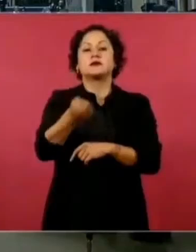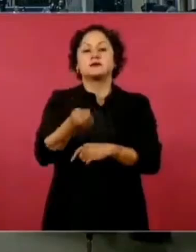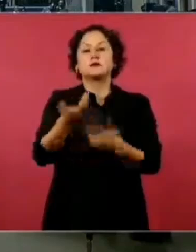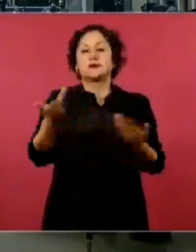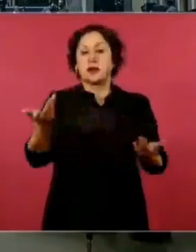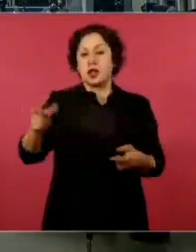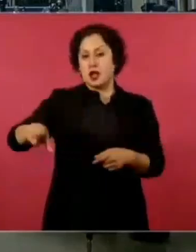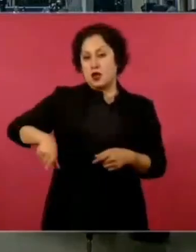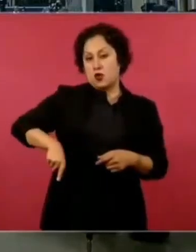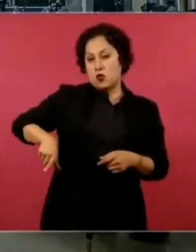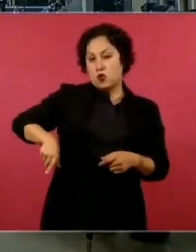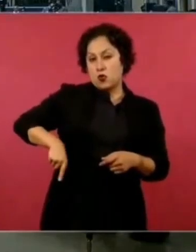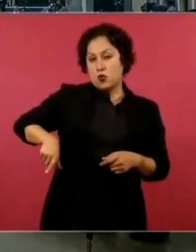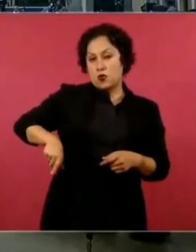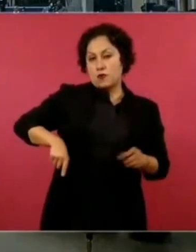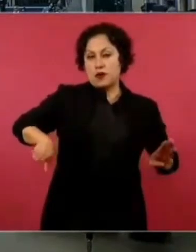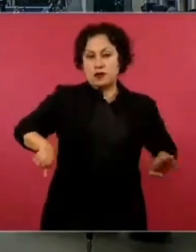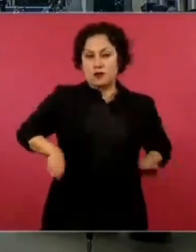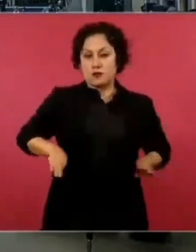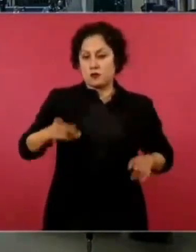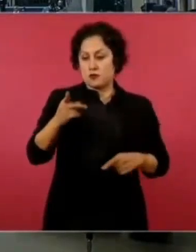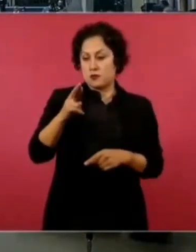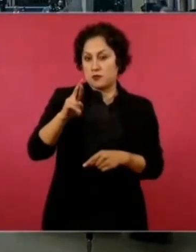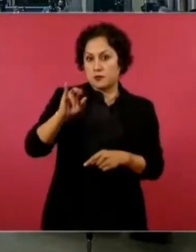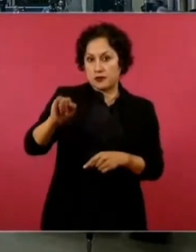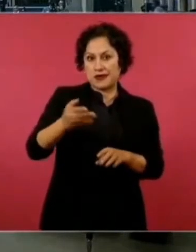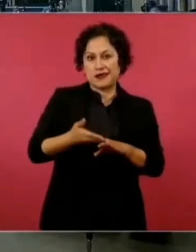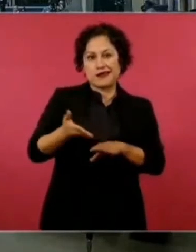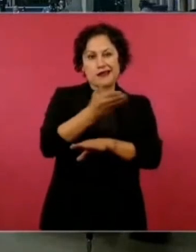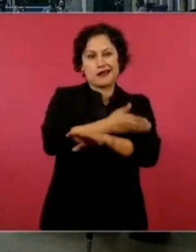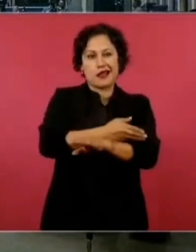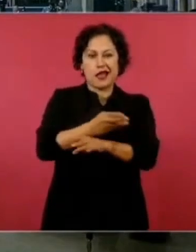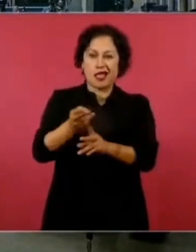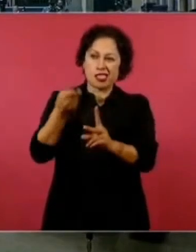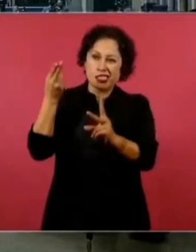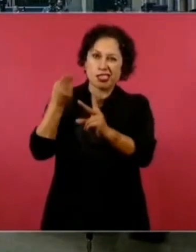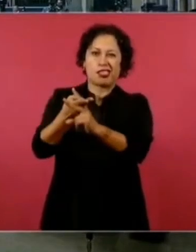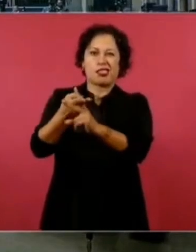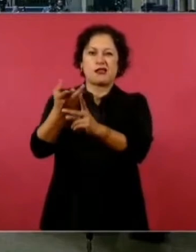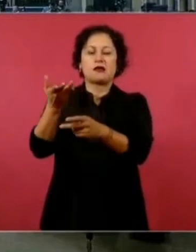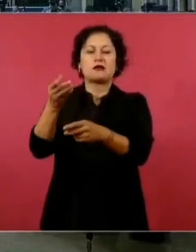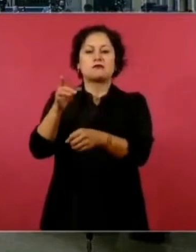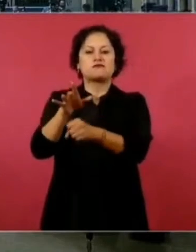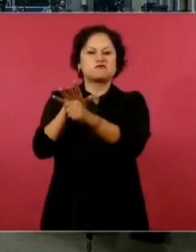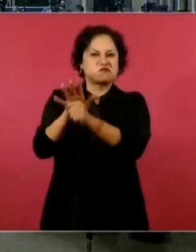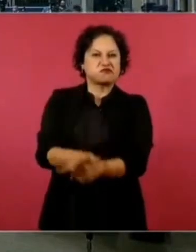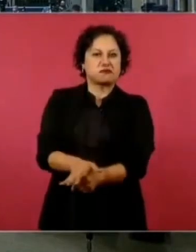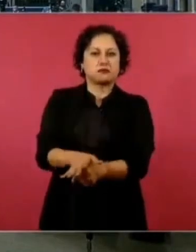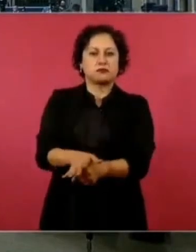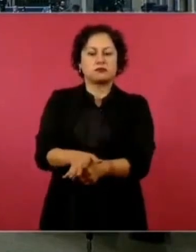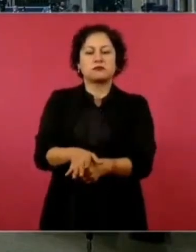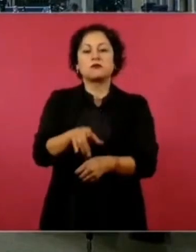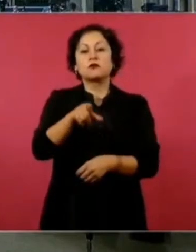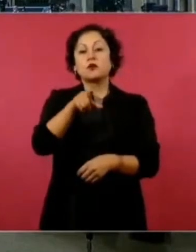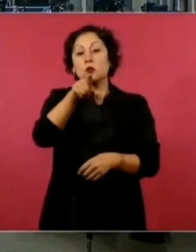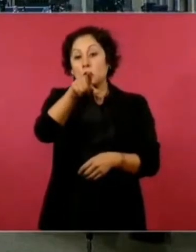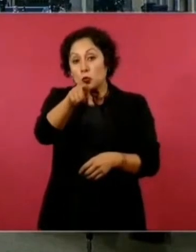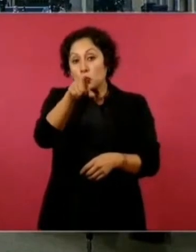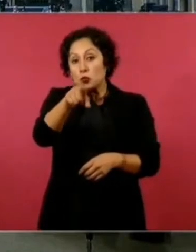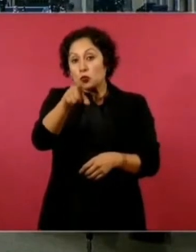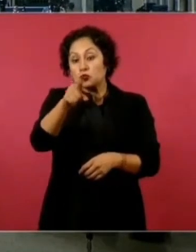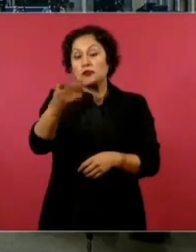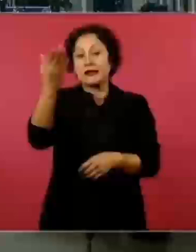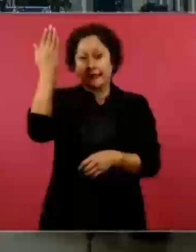del PRI, asesinos, represores, usted hizo, conformó, convocó a